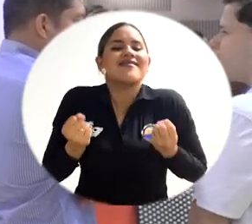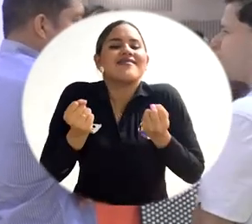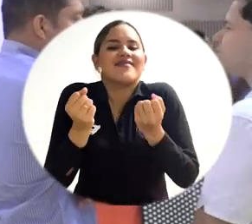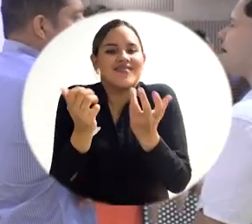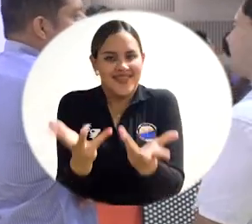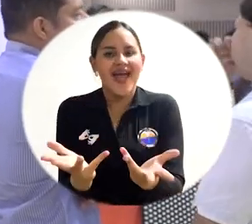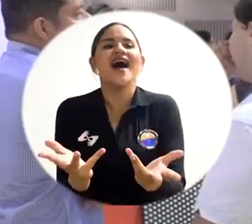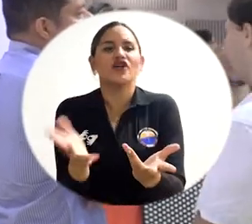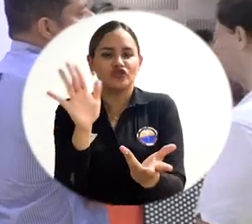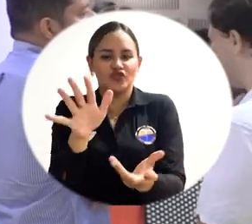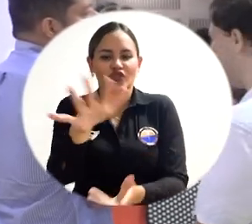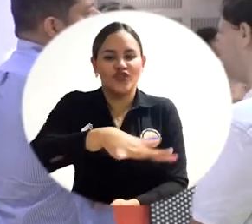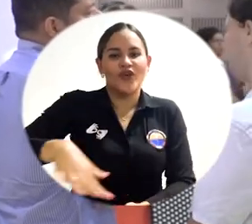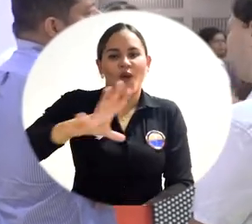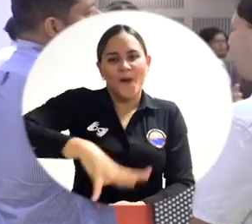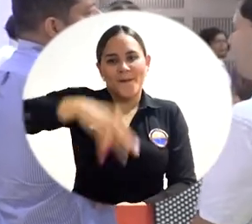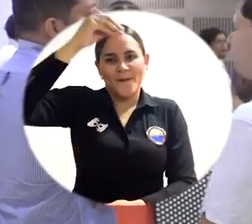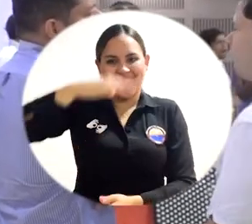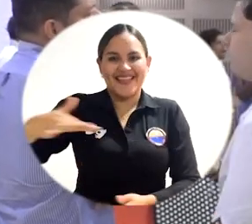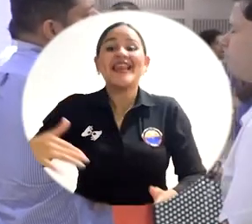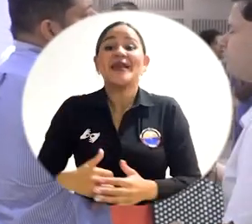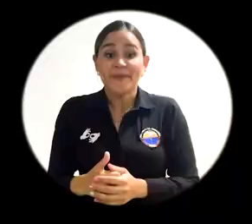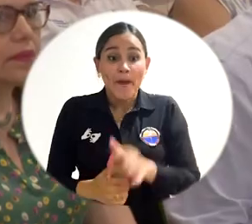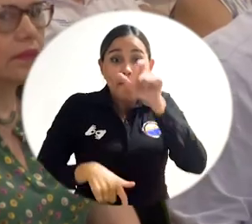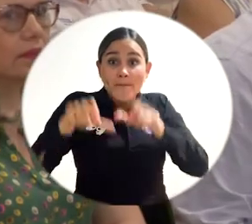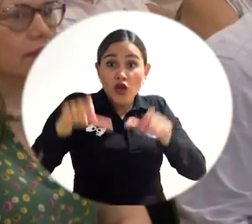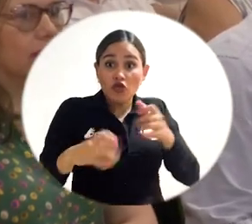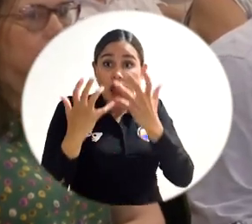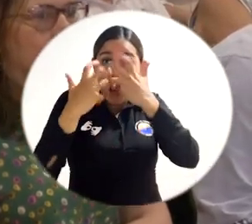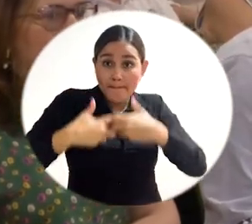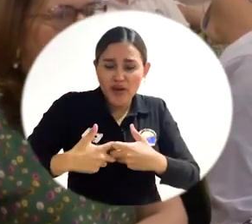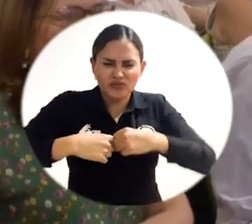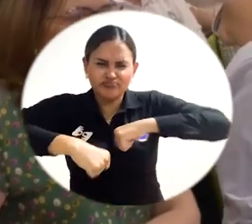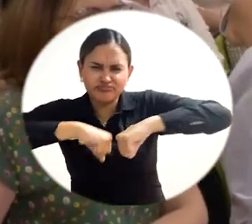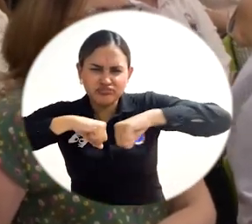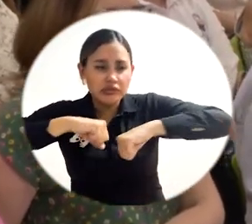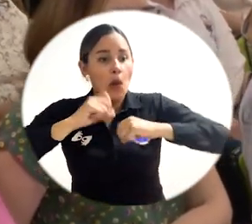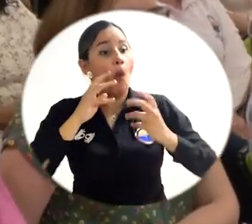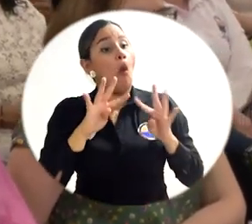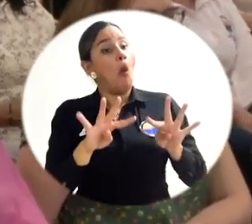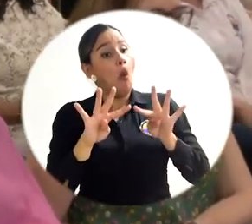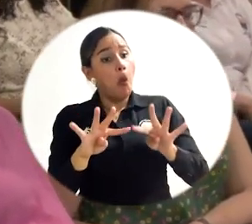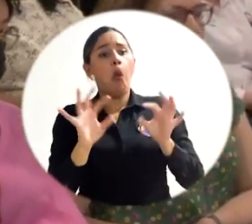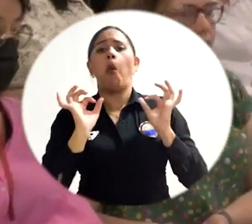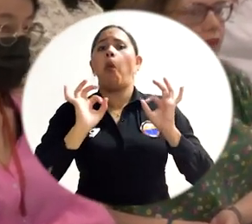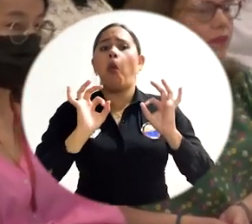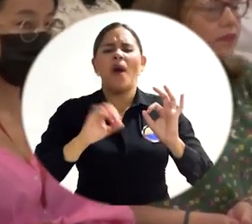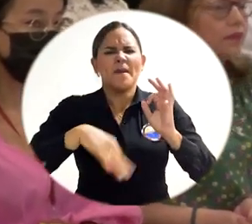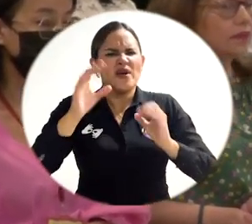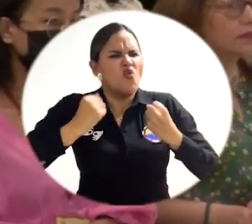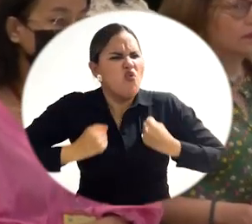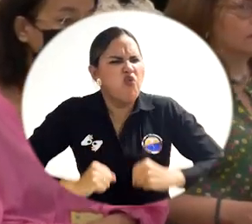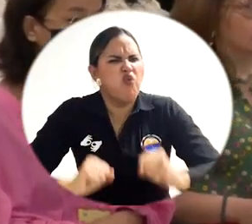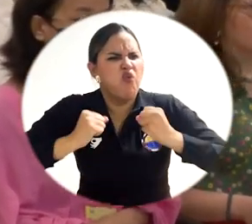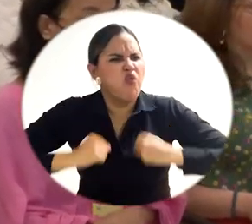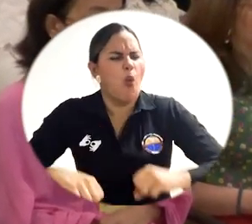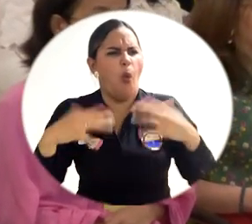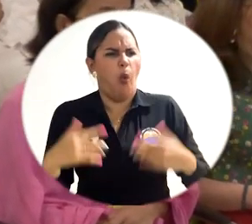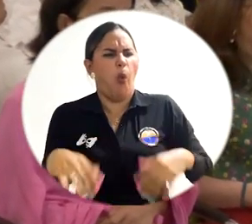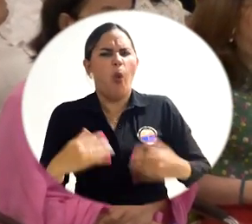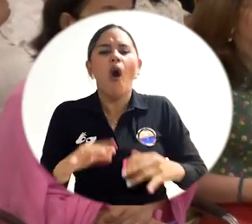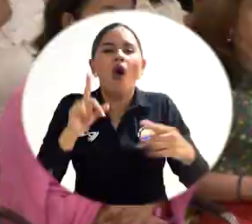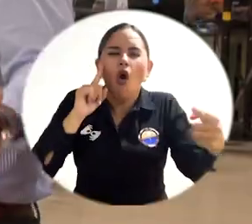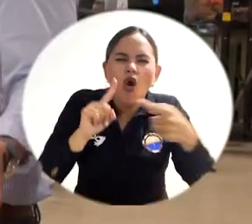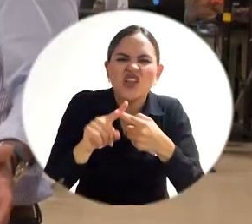algo muy grande a lo largo y ancho del departamento del Magdalena. Los empresarios reconocen el esfuerzo que se ha hecho desde esta Casa de Estudios Superiores